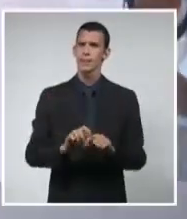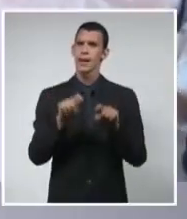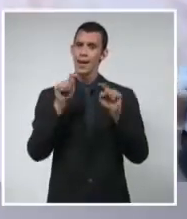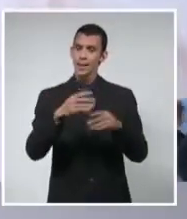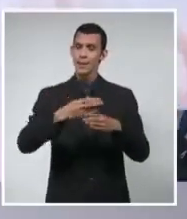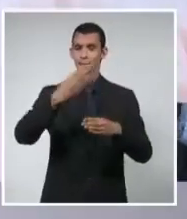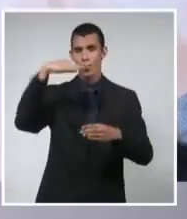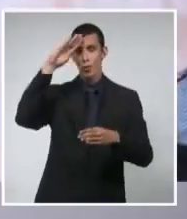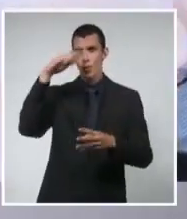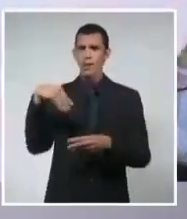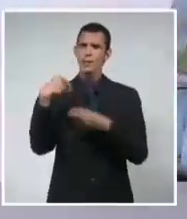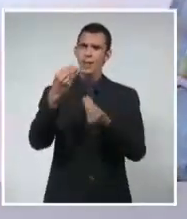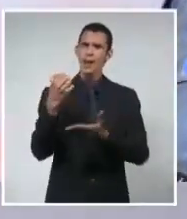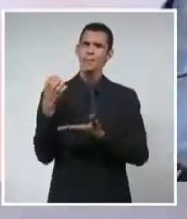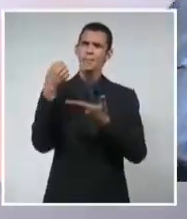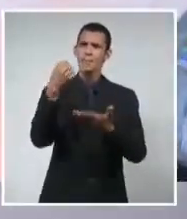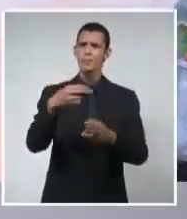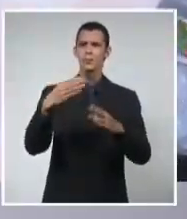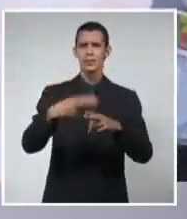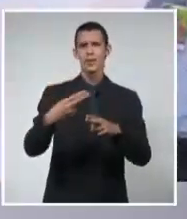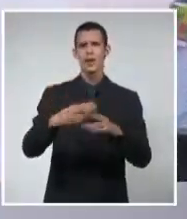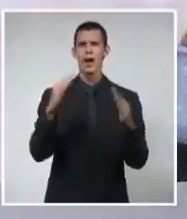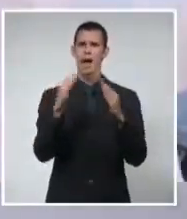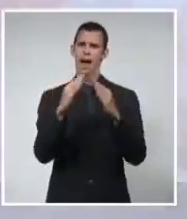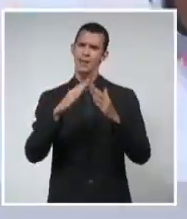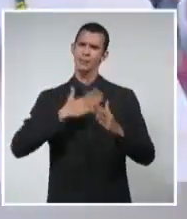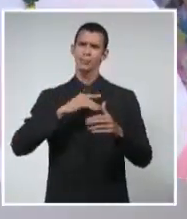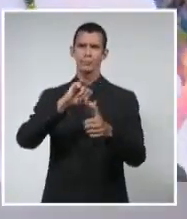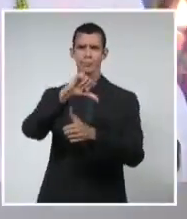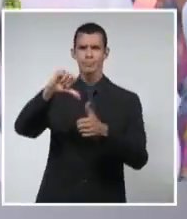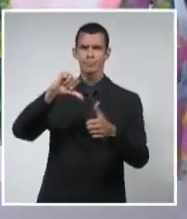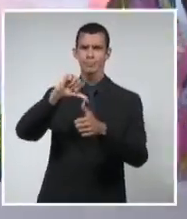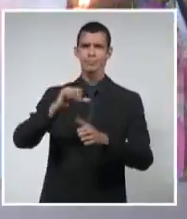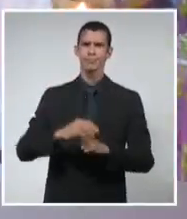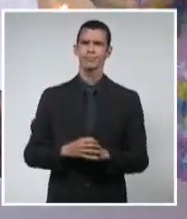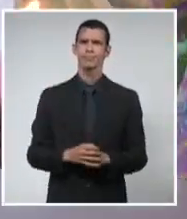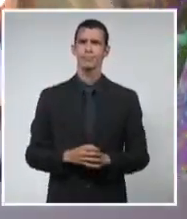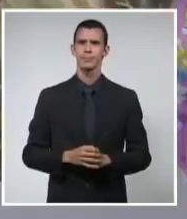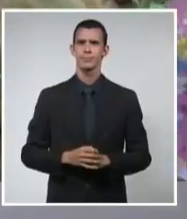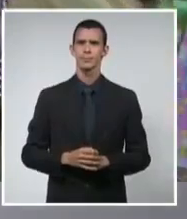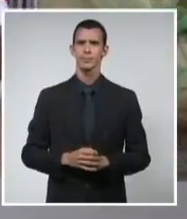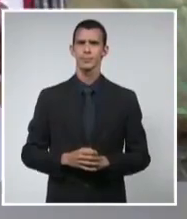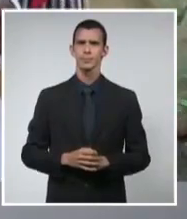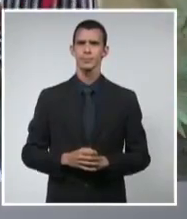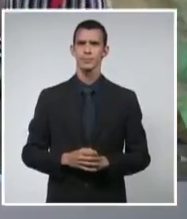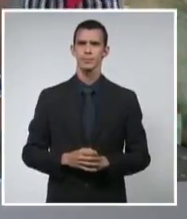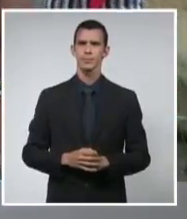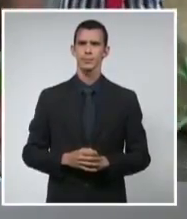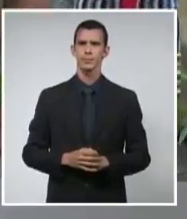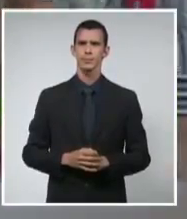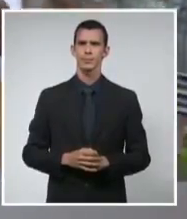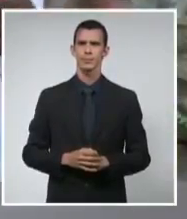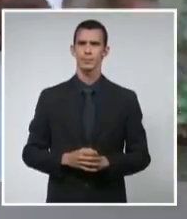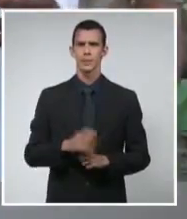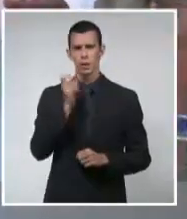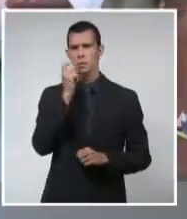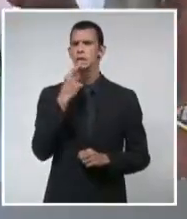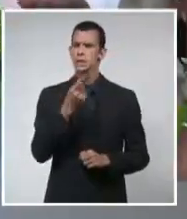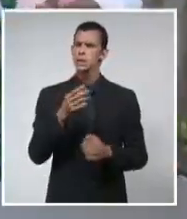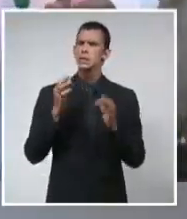Caribe, reconocimiento desde lo caribeño a este historiador de la vida. Mantuvo siempre una estrecha relación con Joel